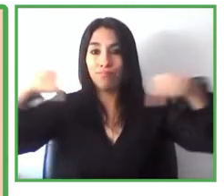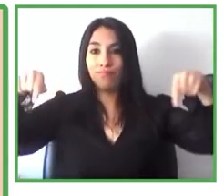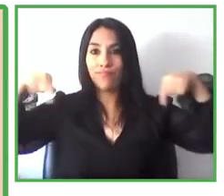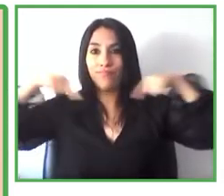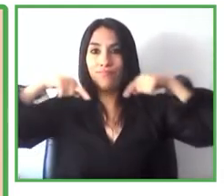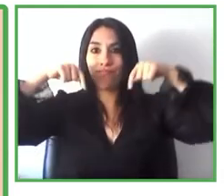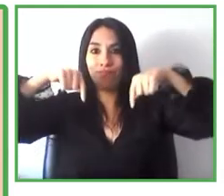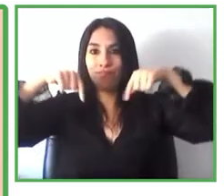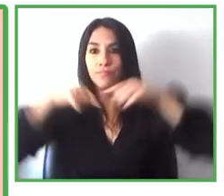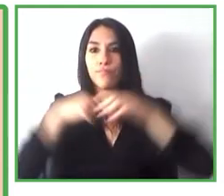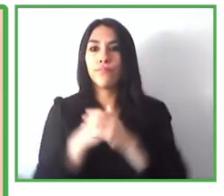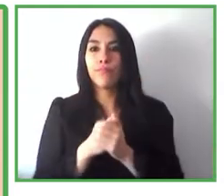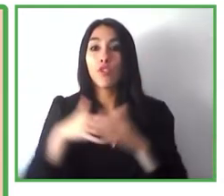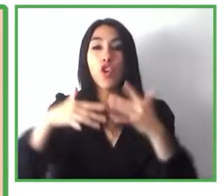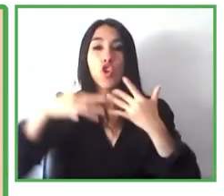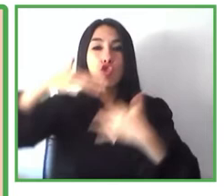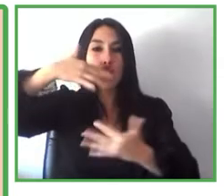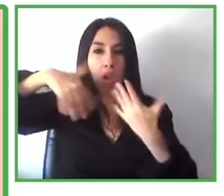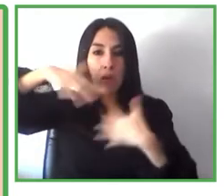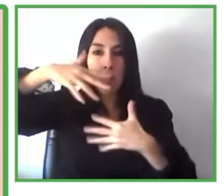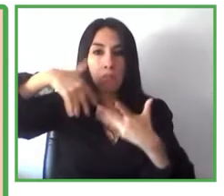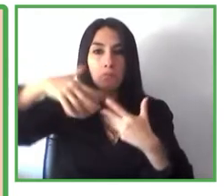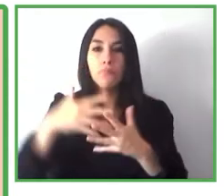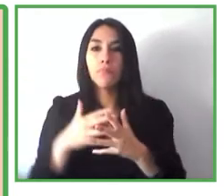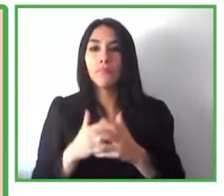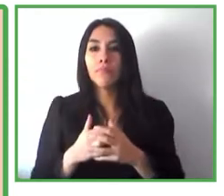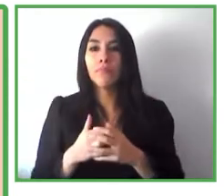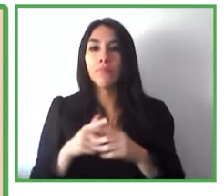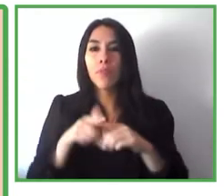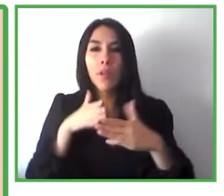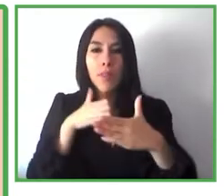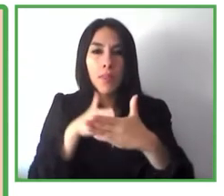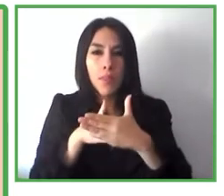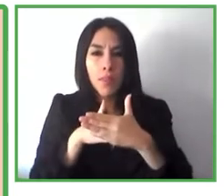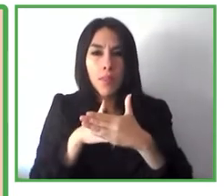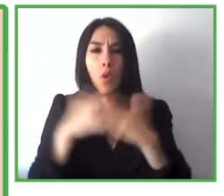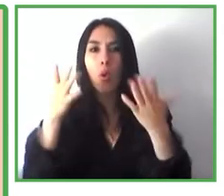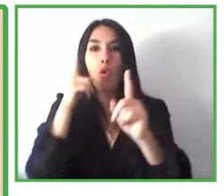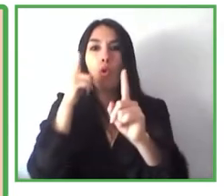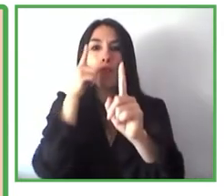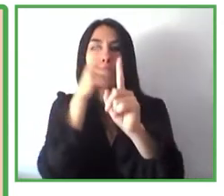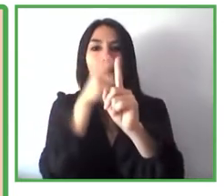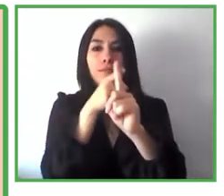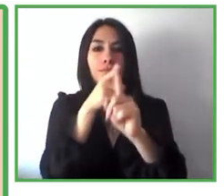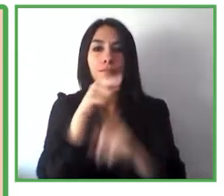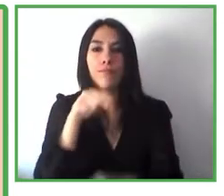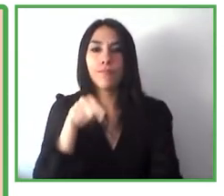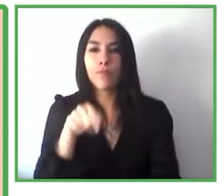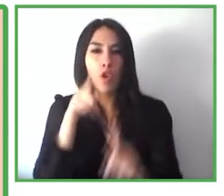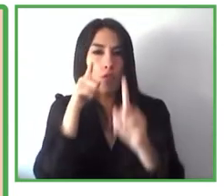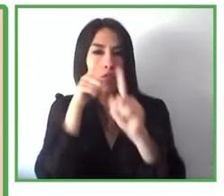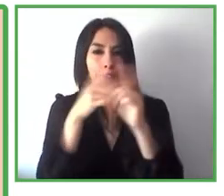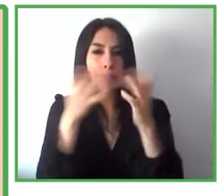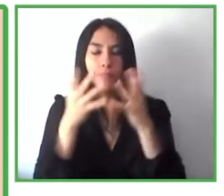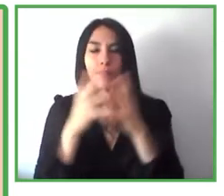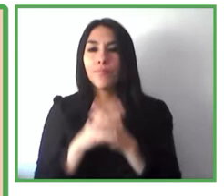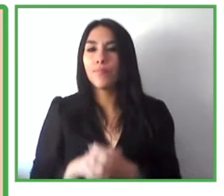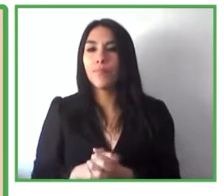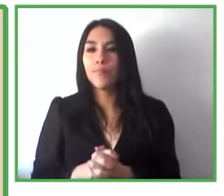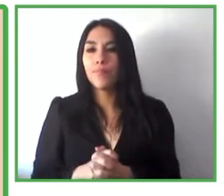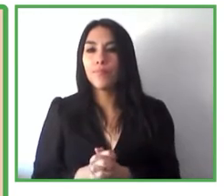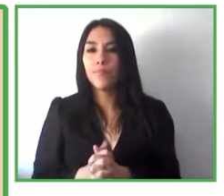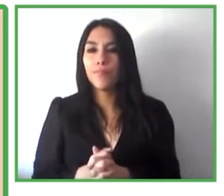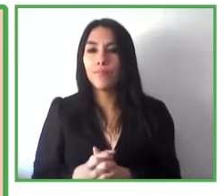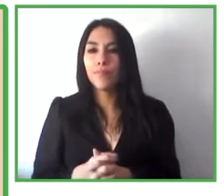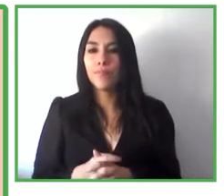entronca con el propósito principal de nuestro clúster del clúster Zenfim que no es otro que el de activar el trabajo colaborativo entre